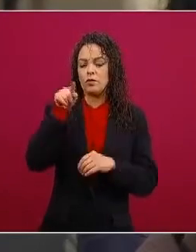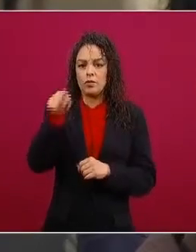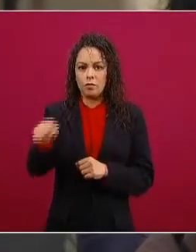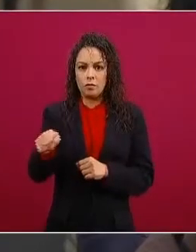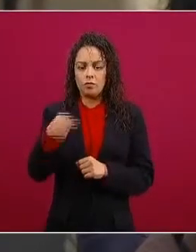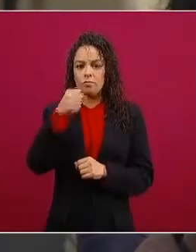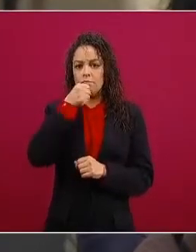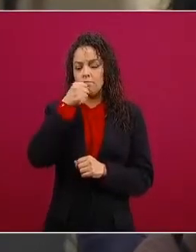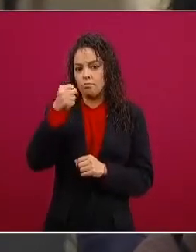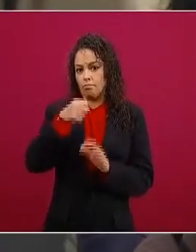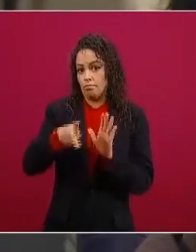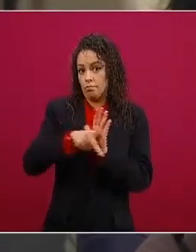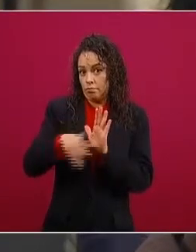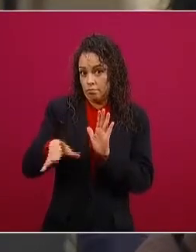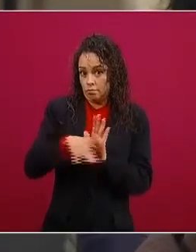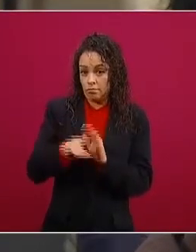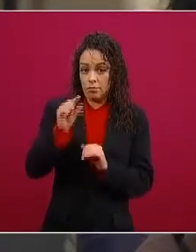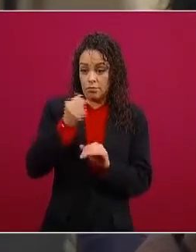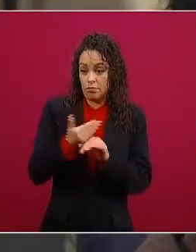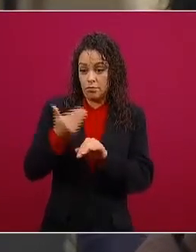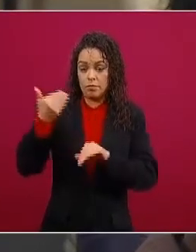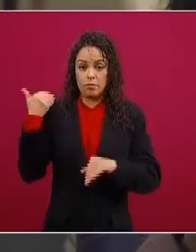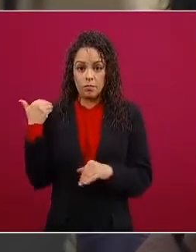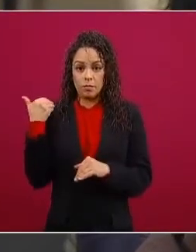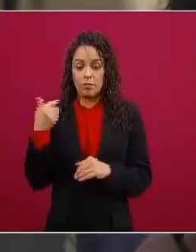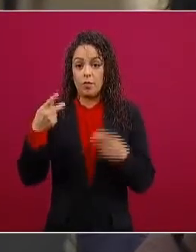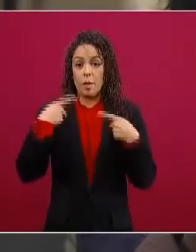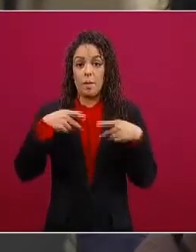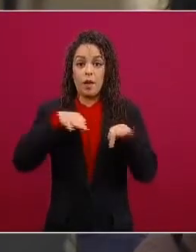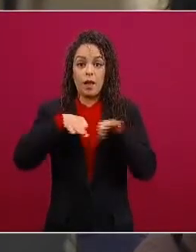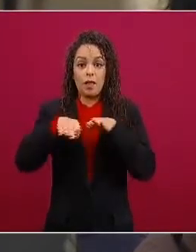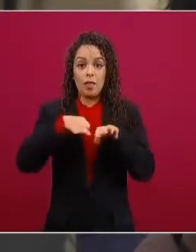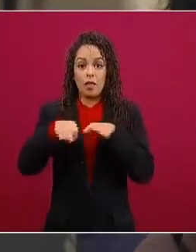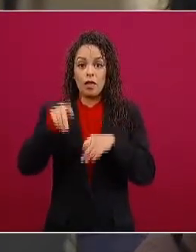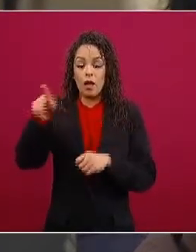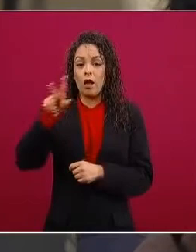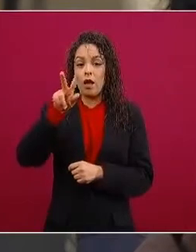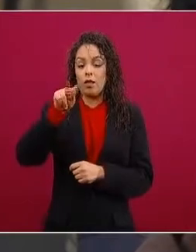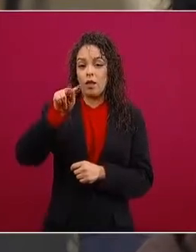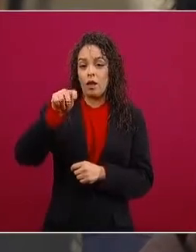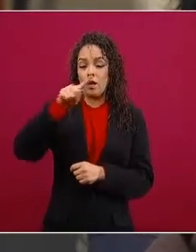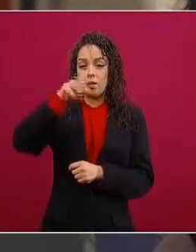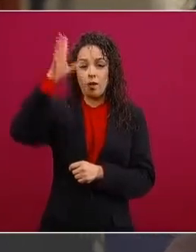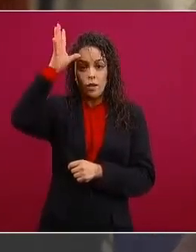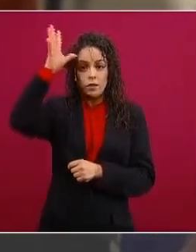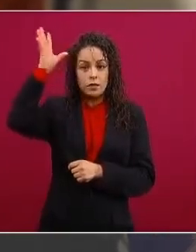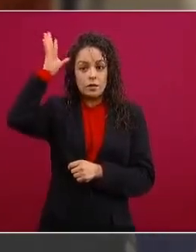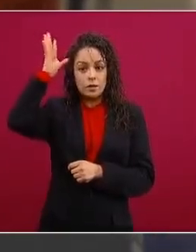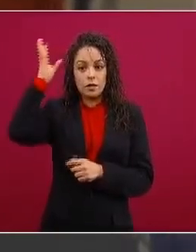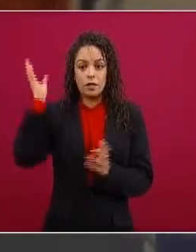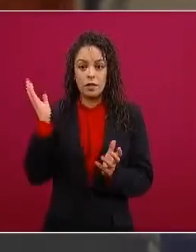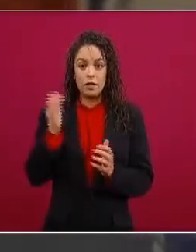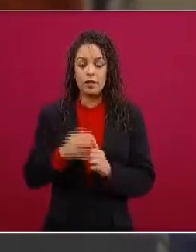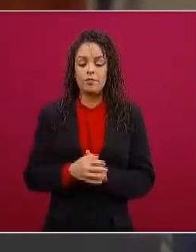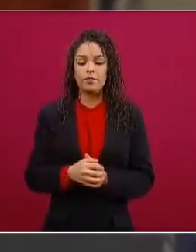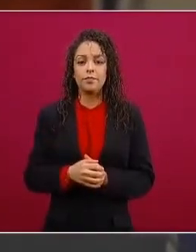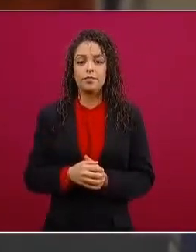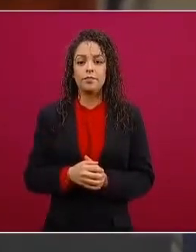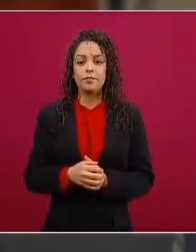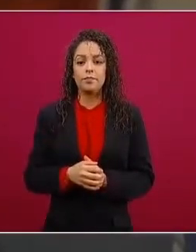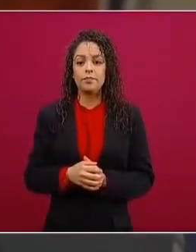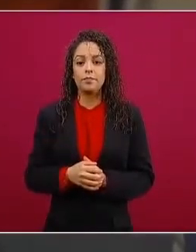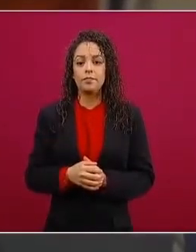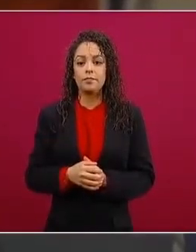de TV Azteca llama a no hacer caso y usted dice que hizo daño pero poquito ya casi me recordó al